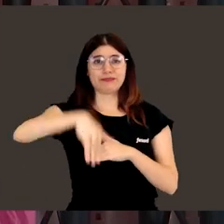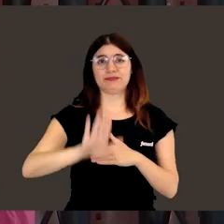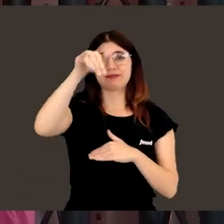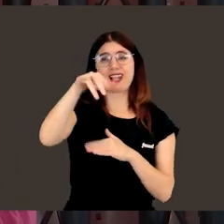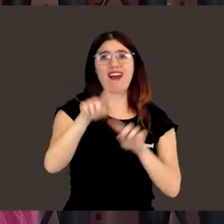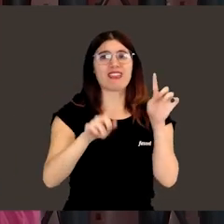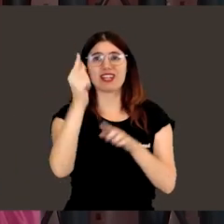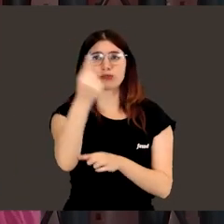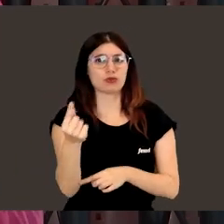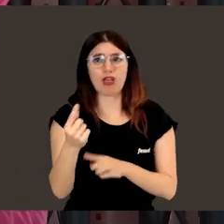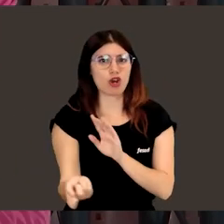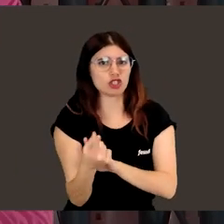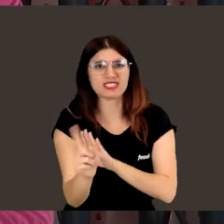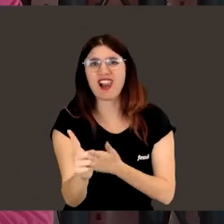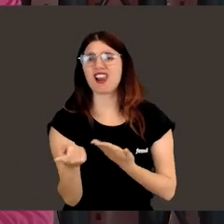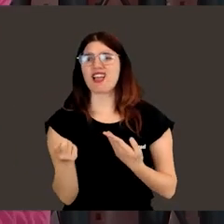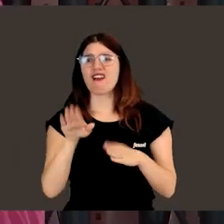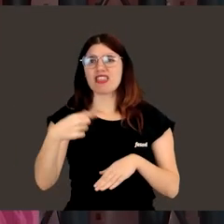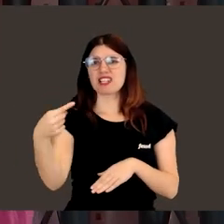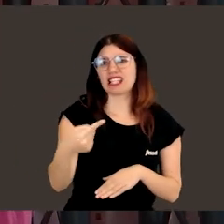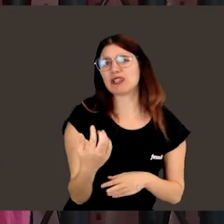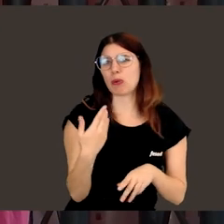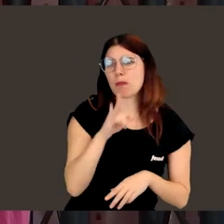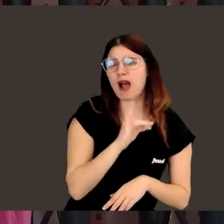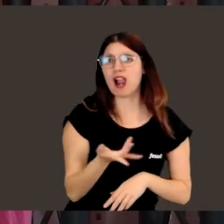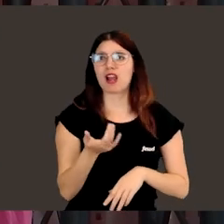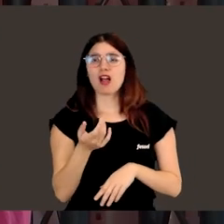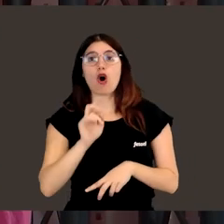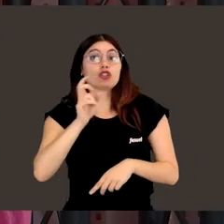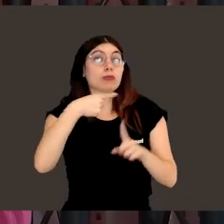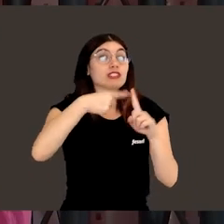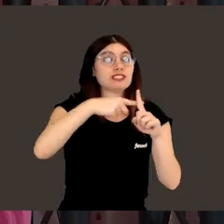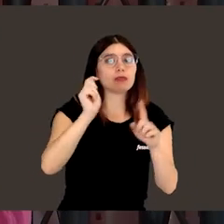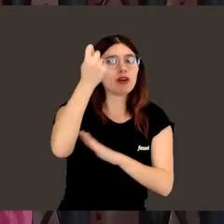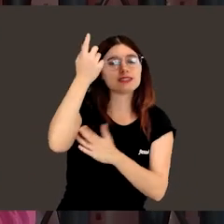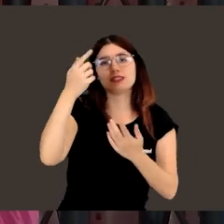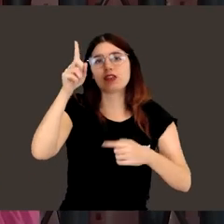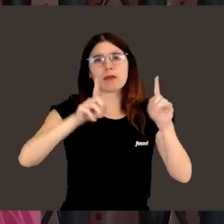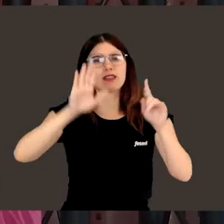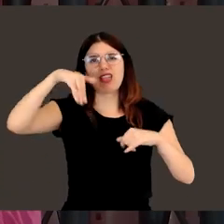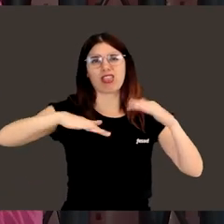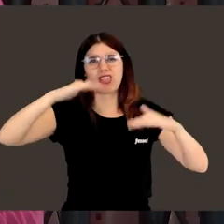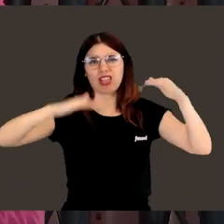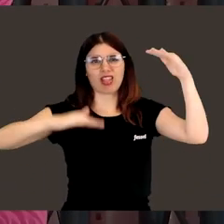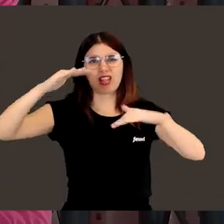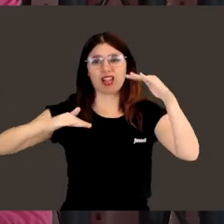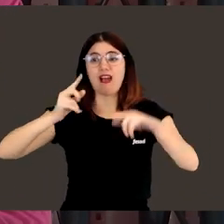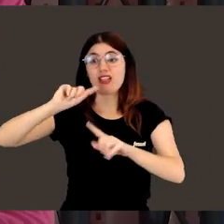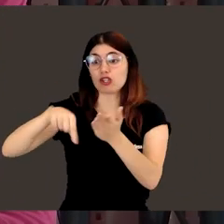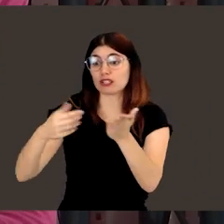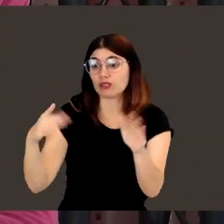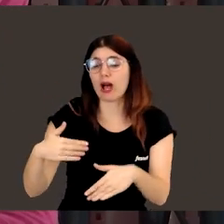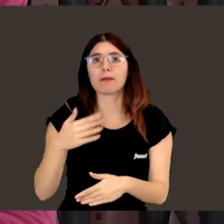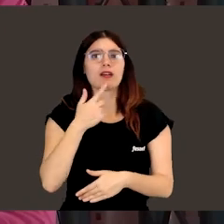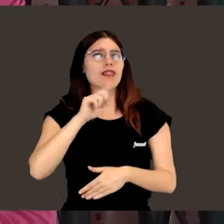momentos buenos, momentos que no te salen las cosas, momentos que te sale una cosa que te subes a la luna, momentos en donde no te dan